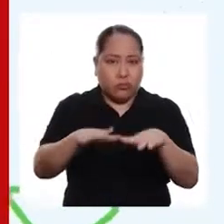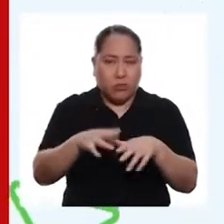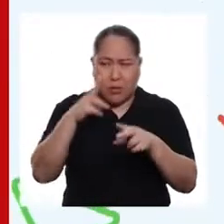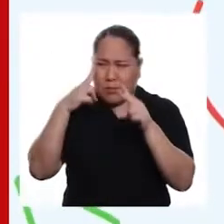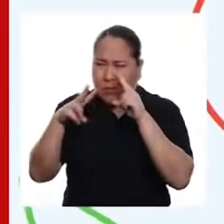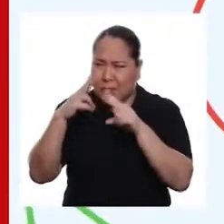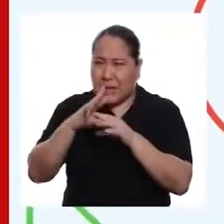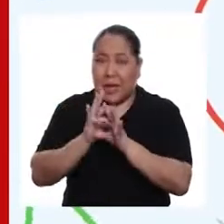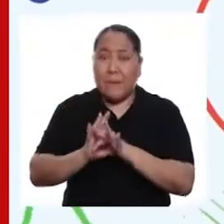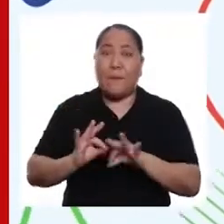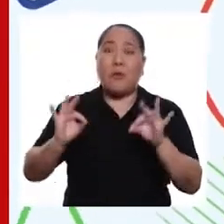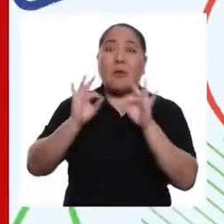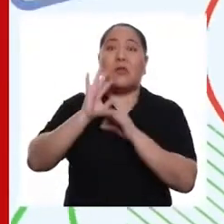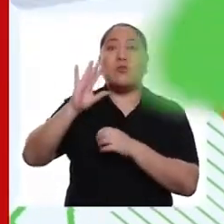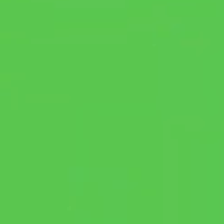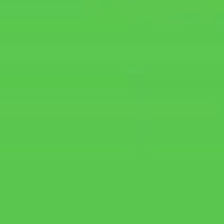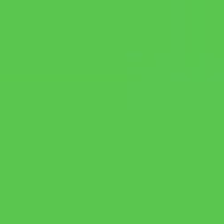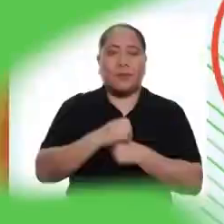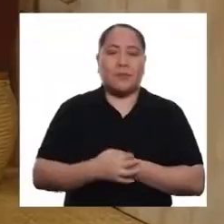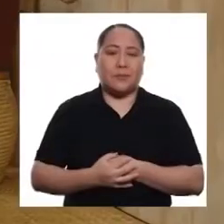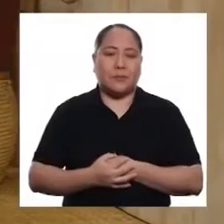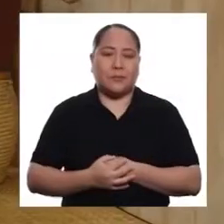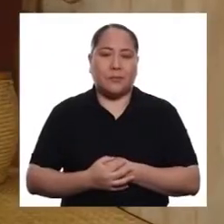apreciar la importancia de su labor.